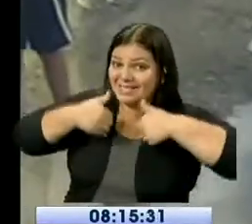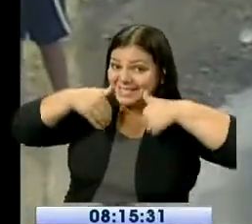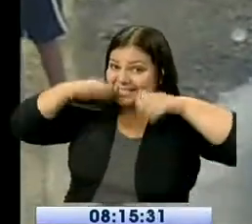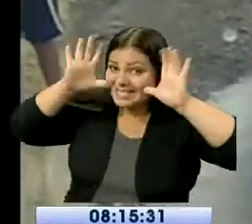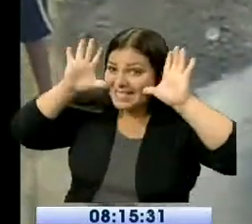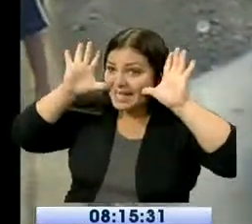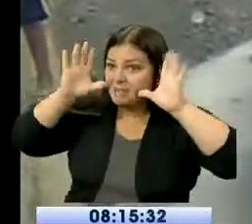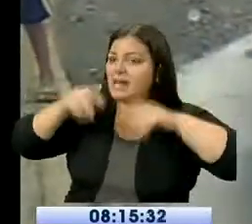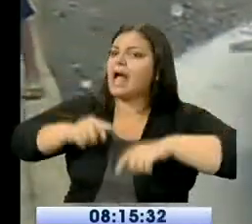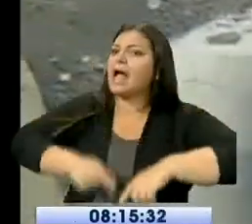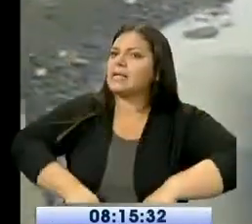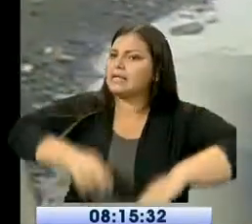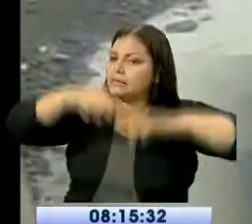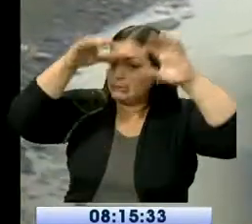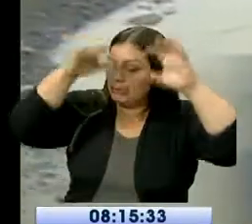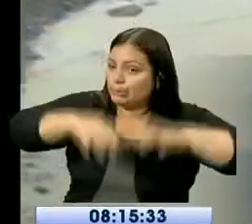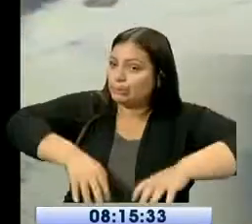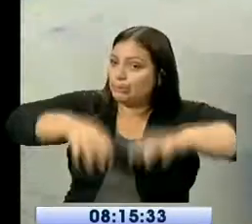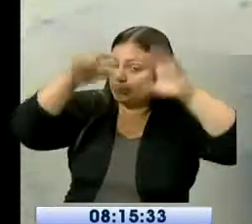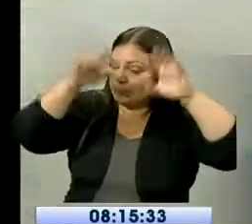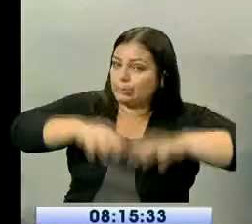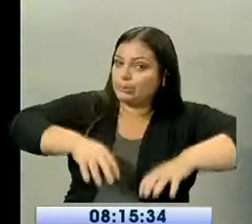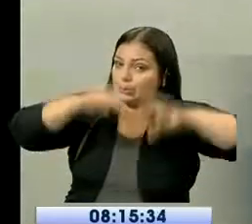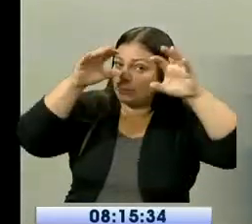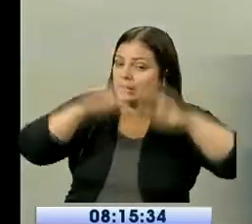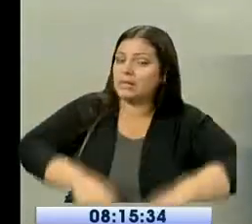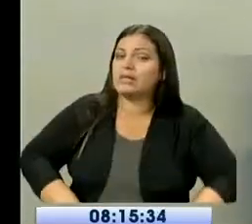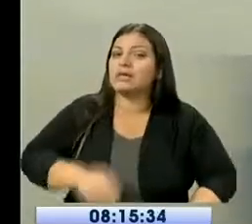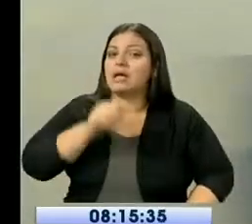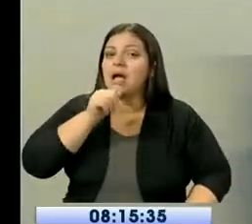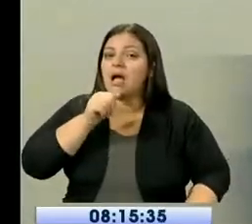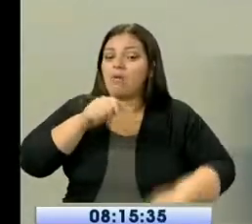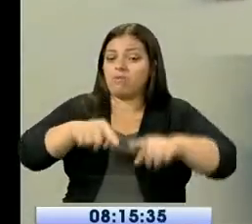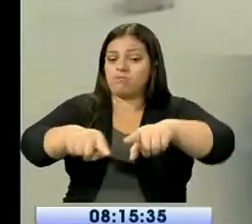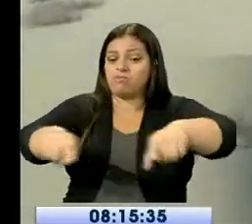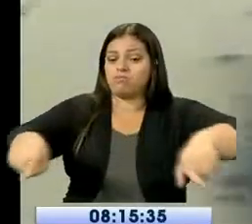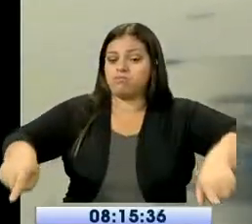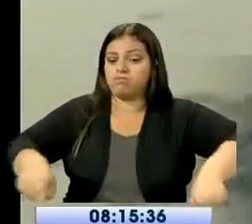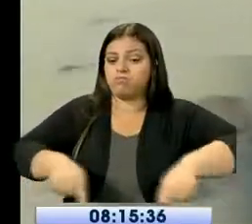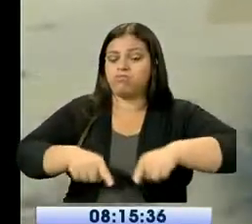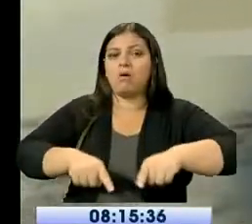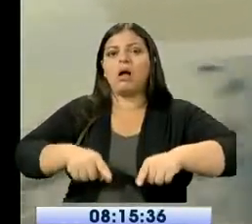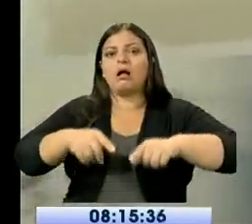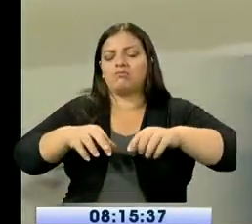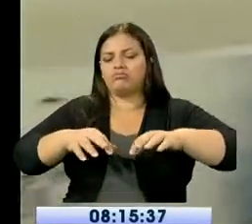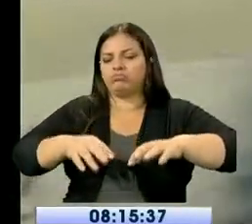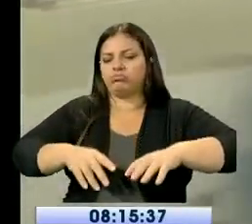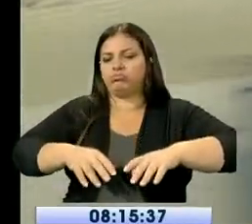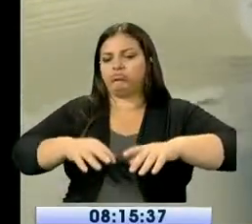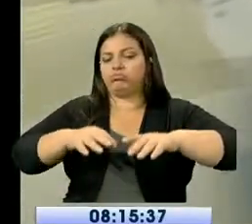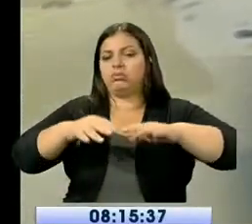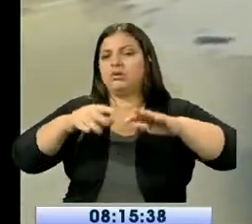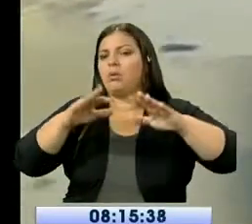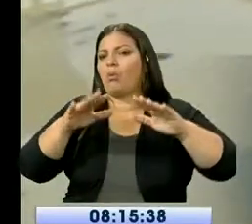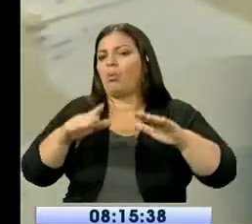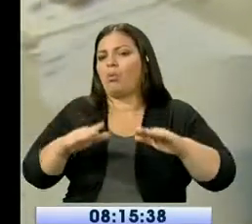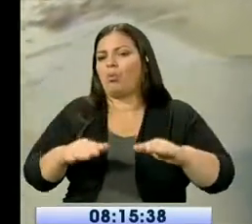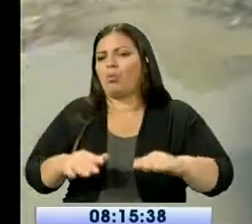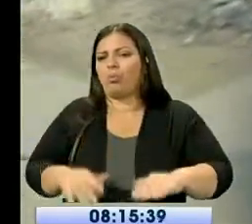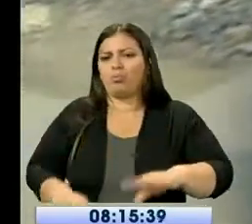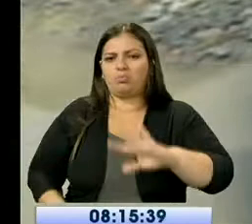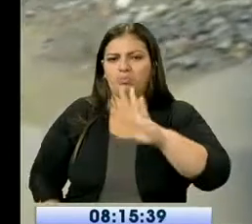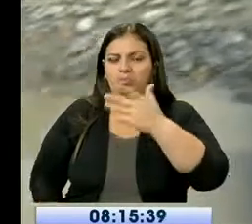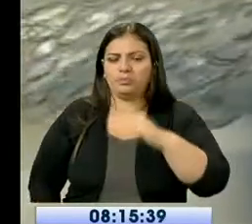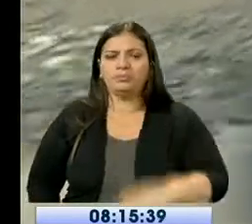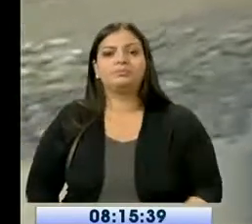Ya hace una semana. ¿El agua lleva allí una semana ya? Sí. El pedido a las autoridades, amiga. Aprovecho. Que vengan a ayudarnos porque